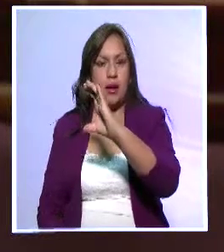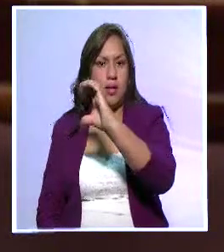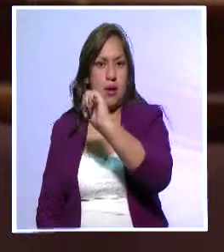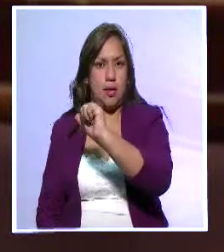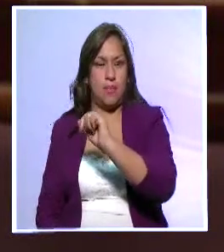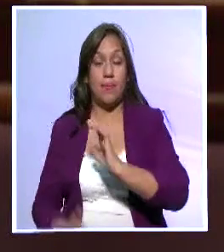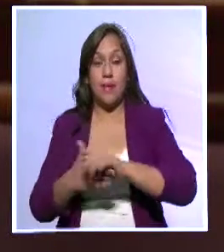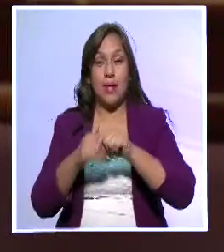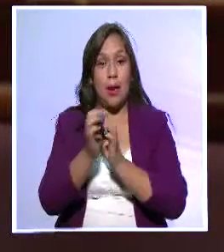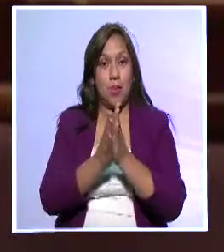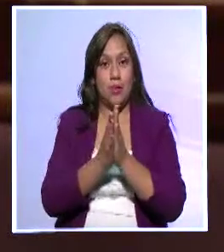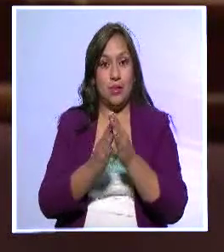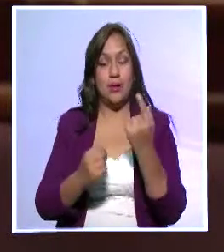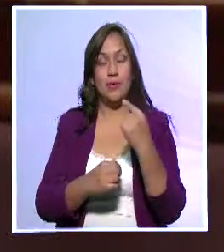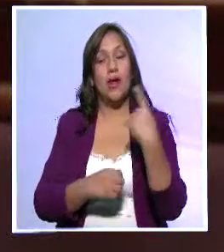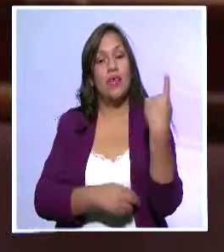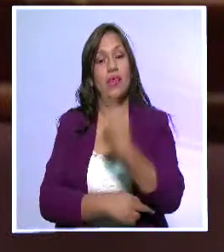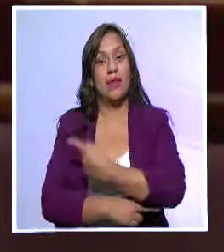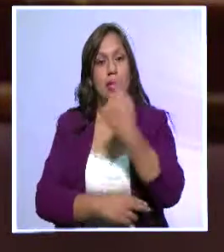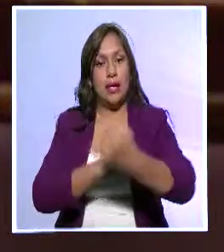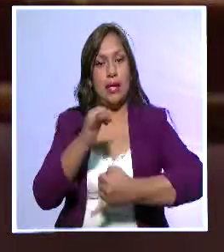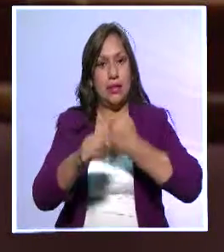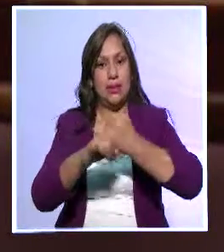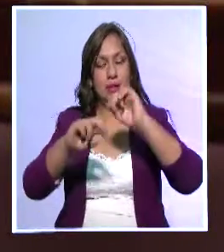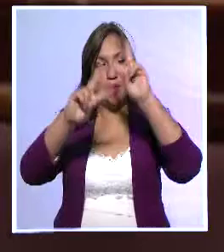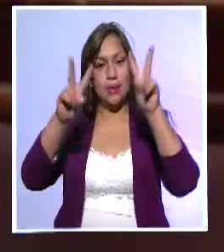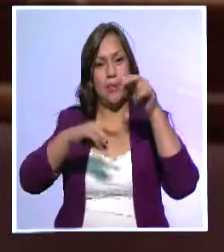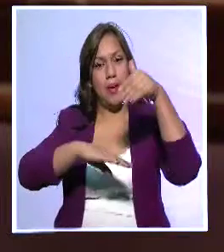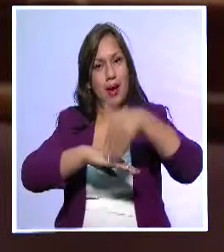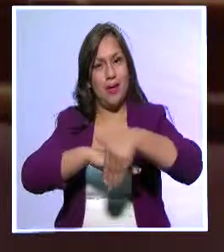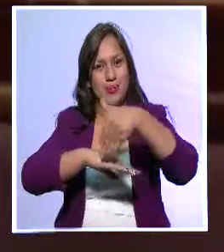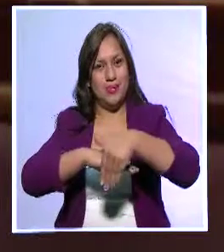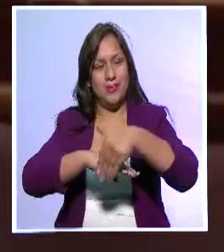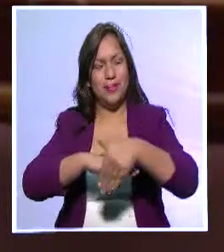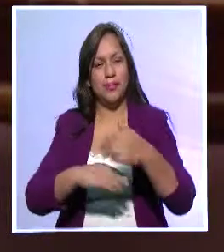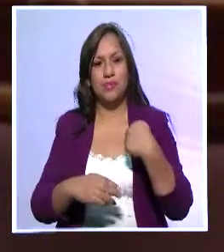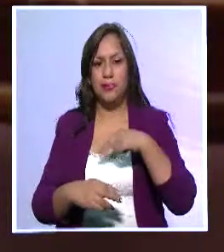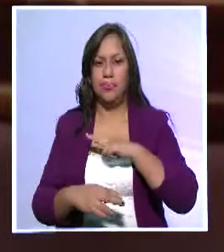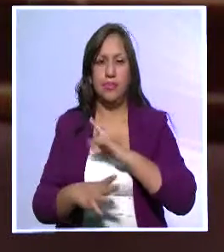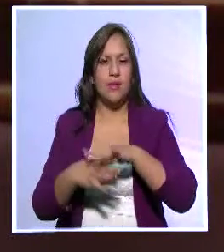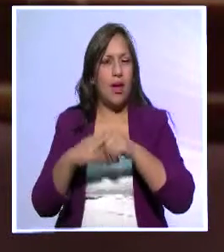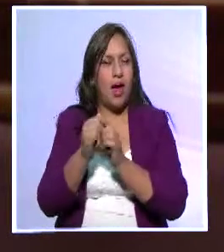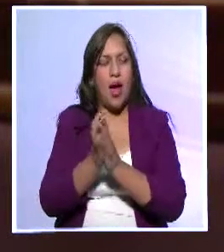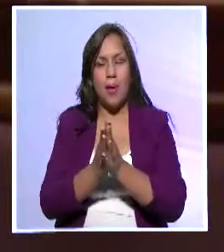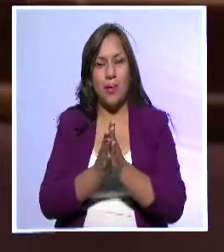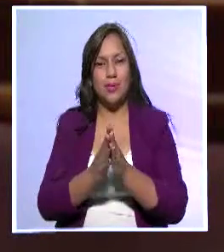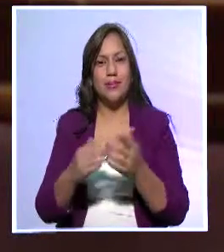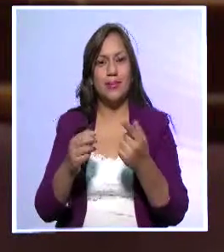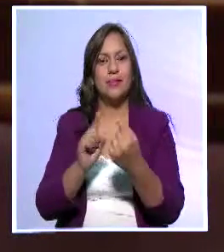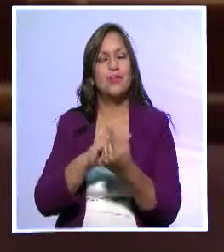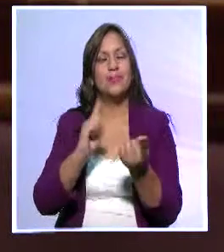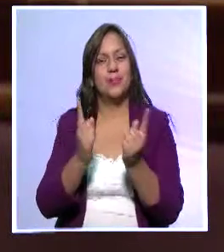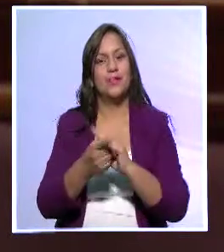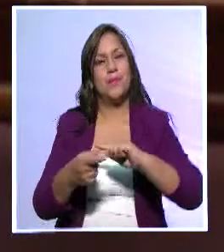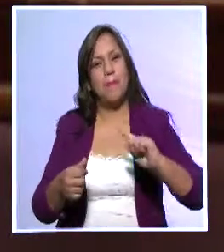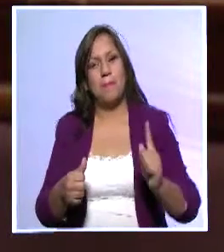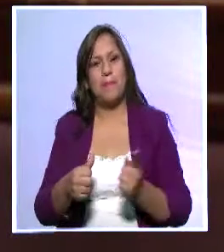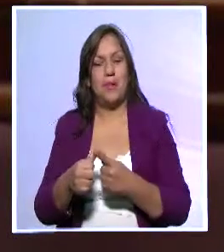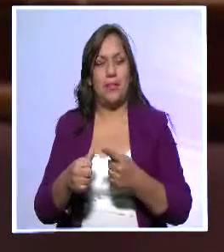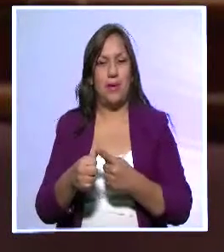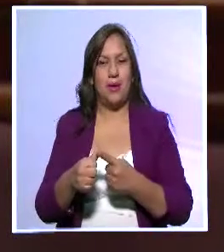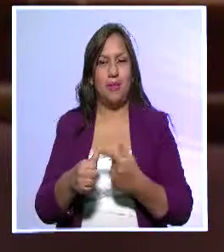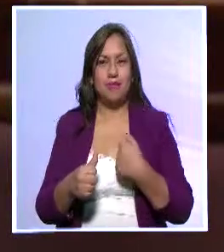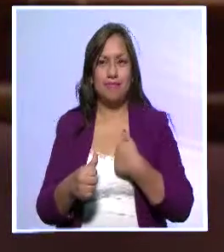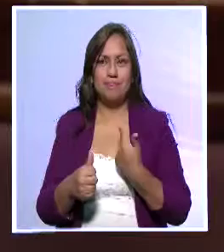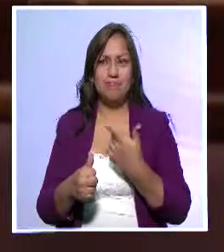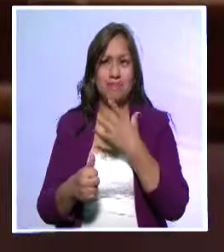nivel mundial se festeja el Día Internacional de los Archivos, nosotros aprovechamos para realizar este primer encuentro gremial y que ha sido, yo